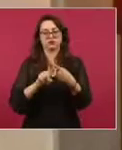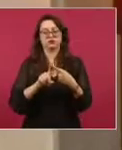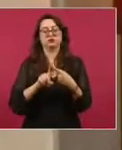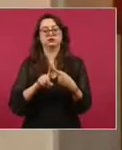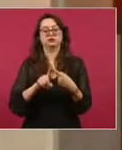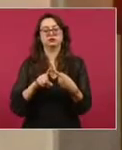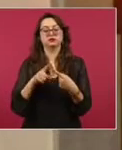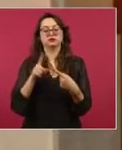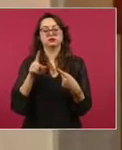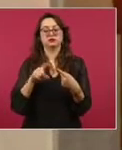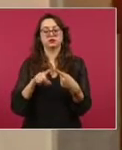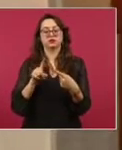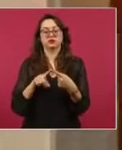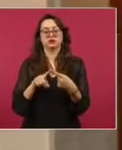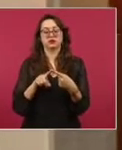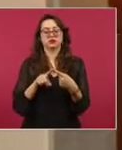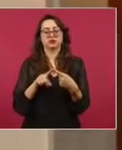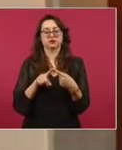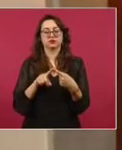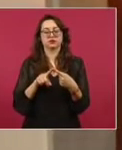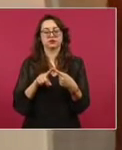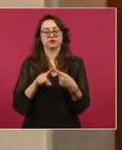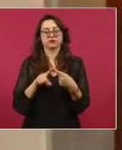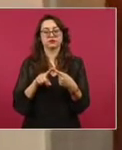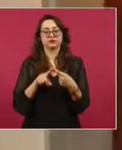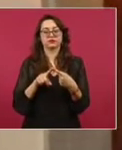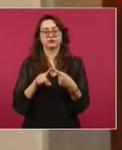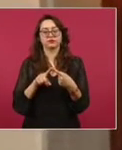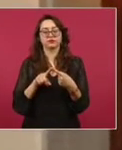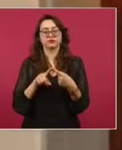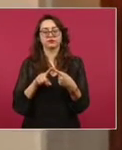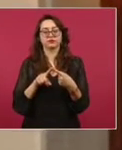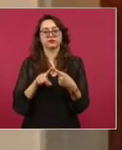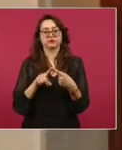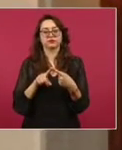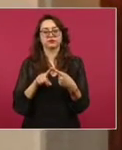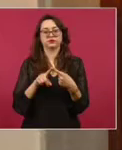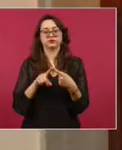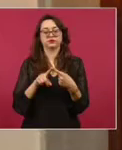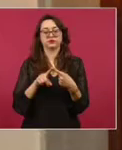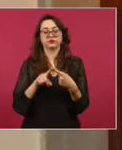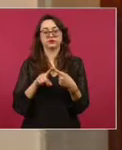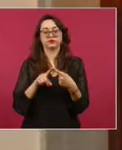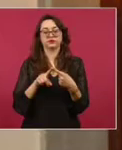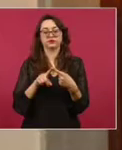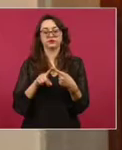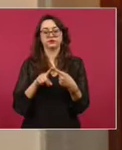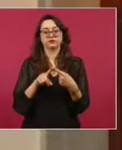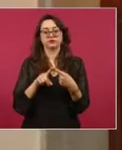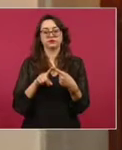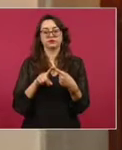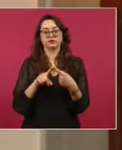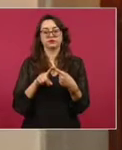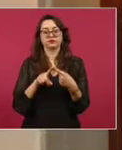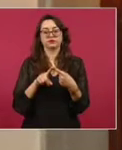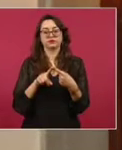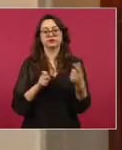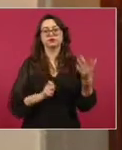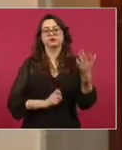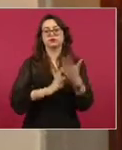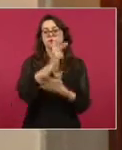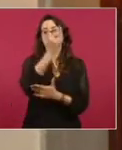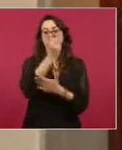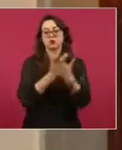En primer lugar, la actualización de los números del trabajo que está atrás del programa de